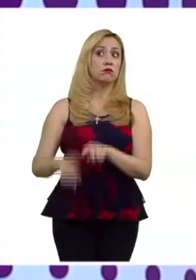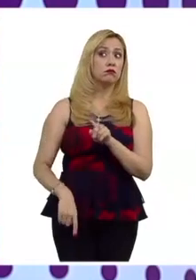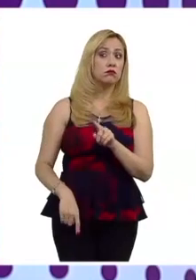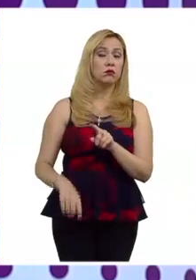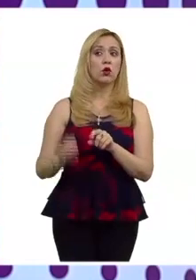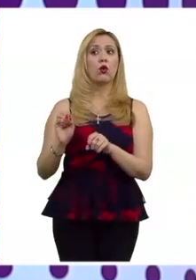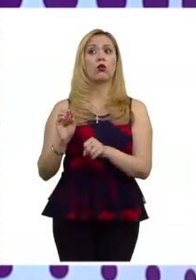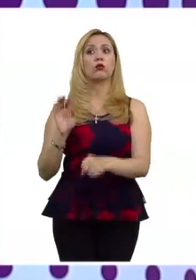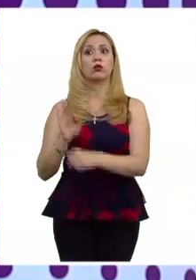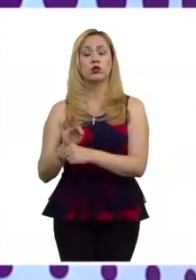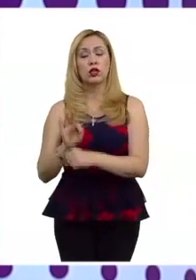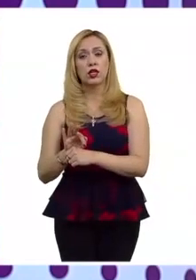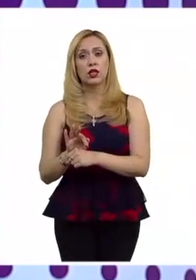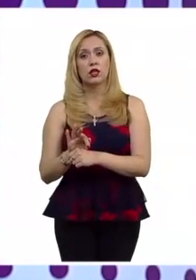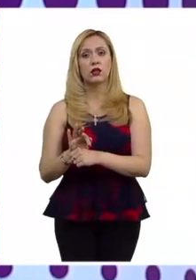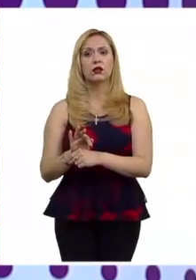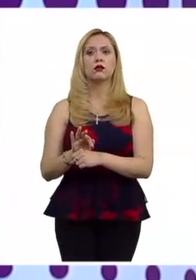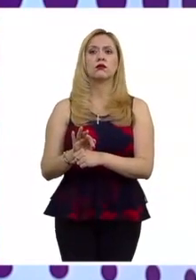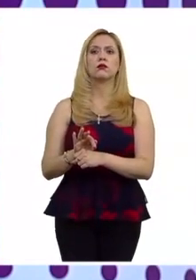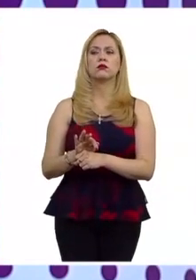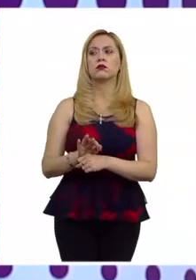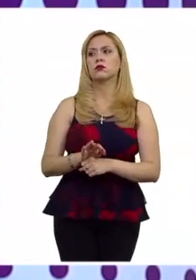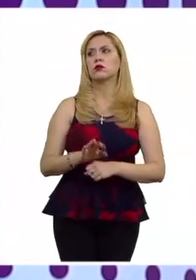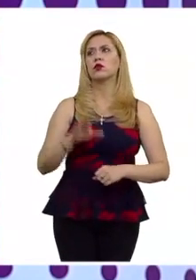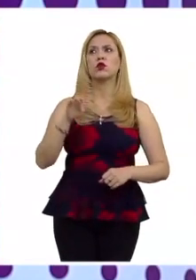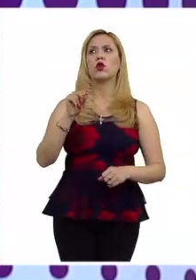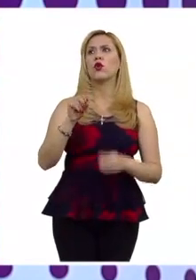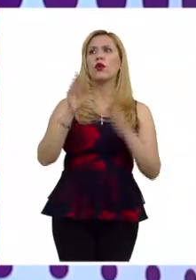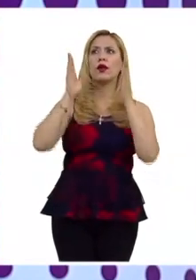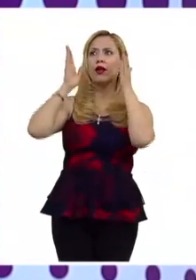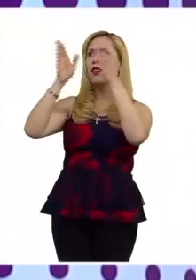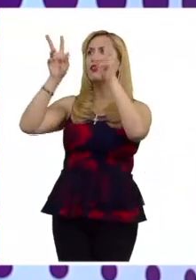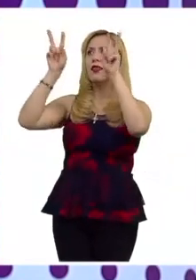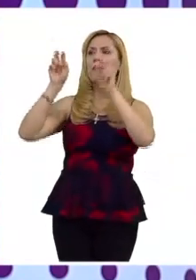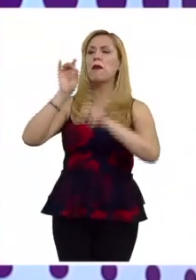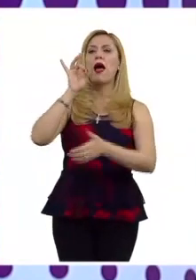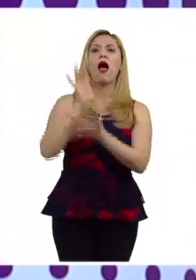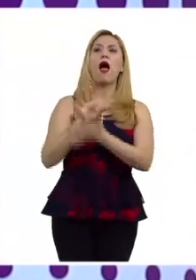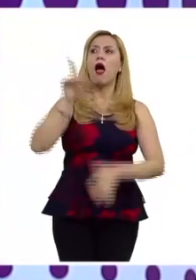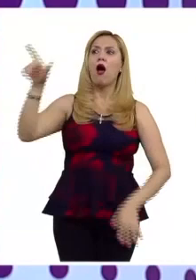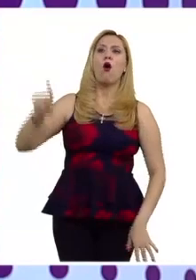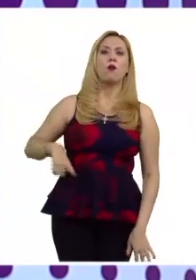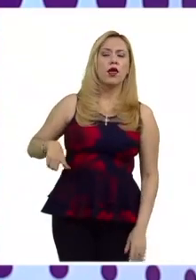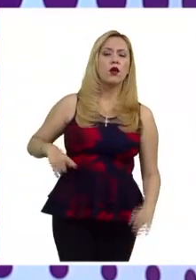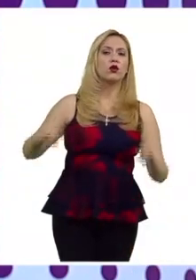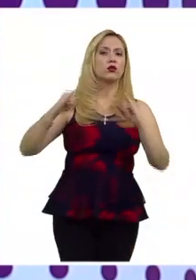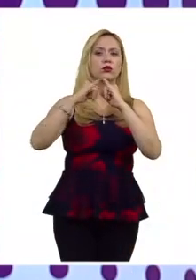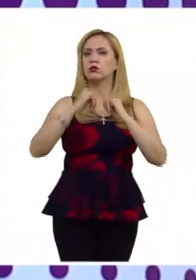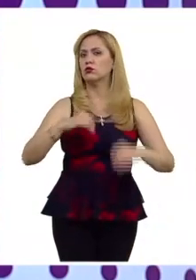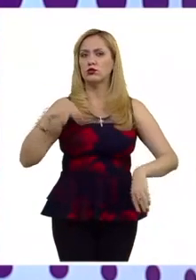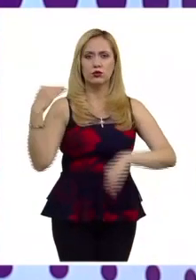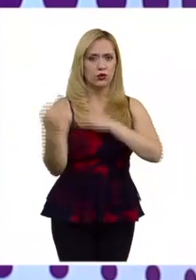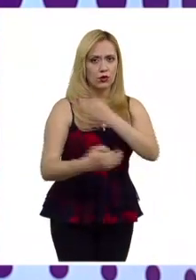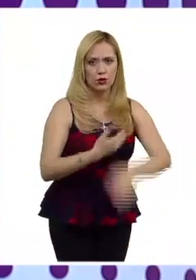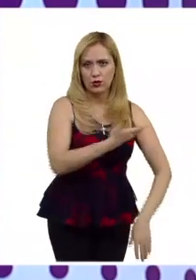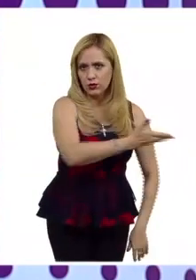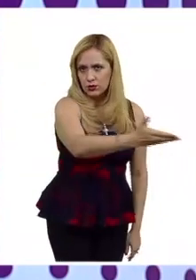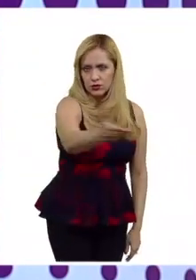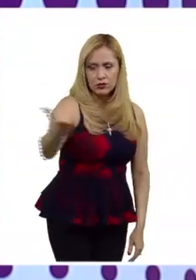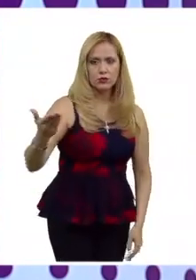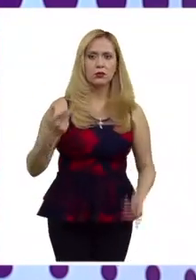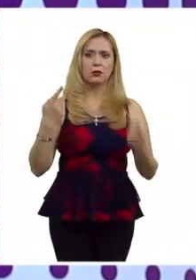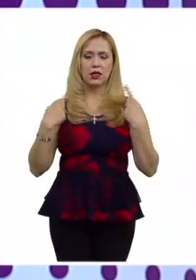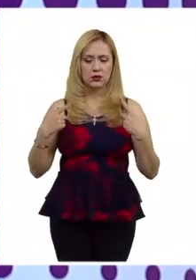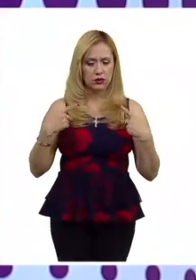proteger esto no podemos verlo siempre solo como un tema gubernamental sino tiene que estar en el ámbito de las relaciones entre particulares